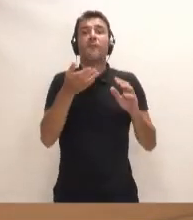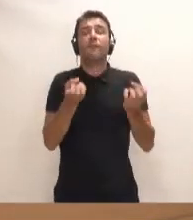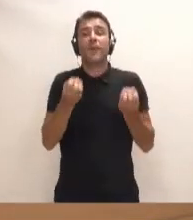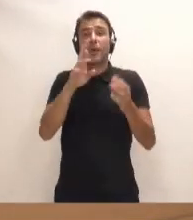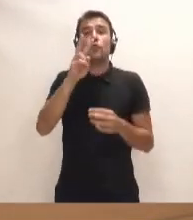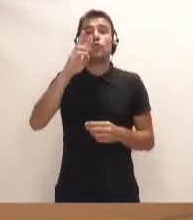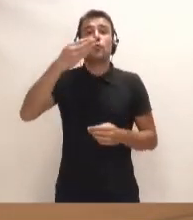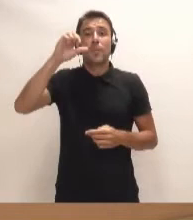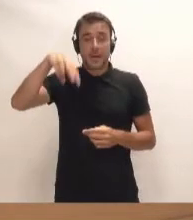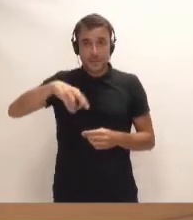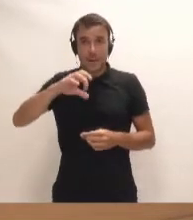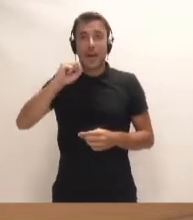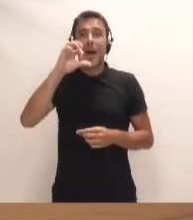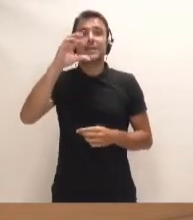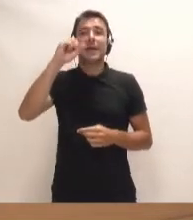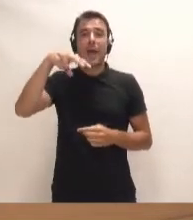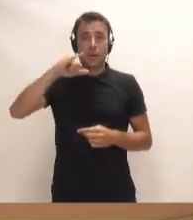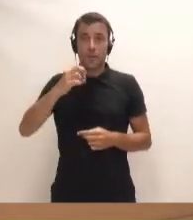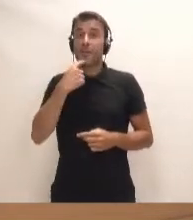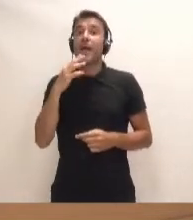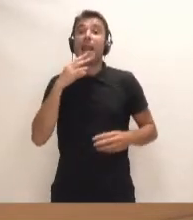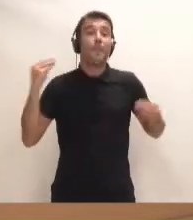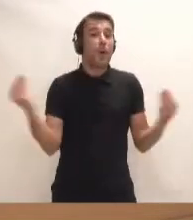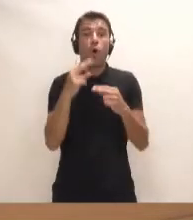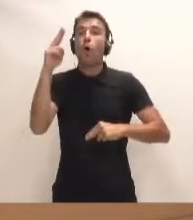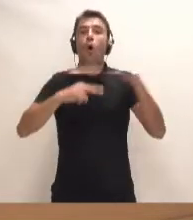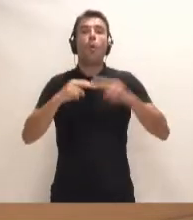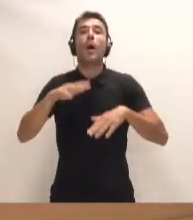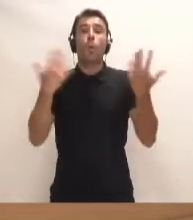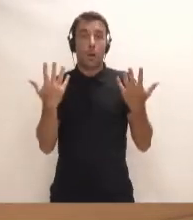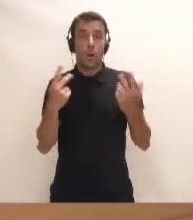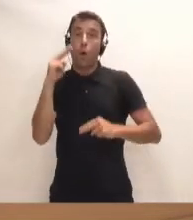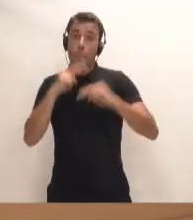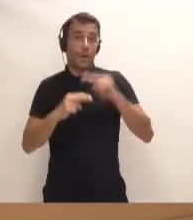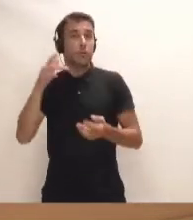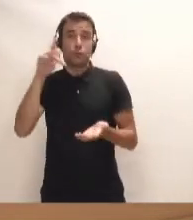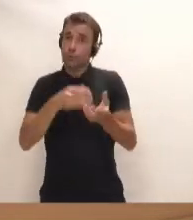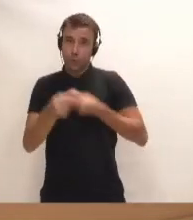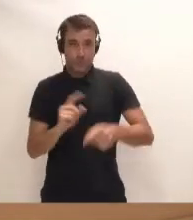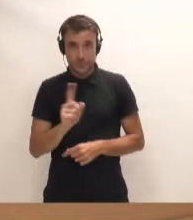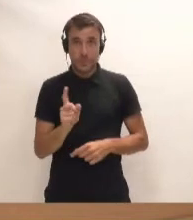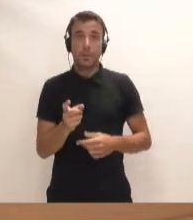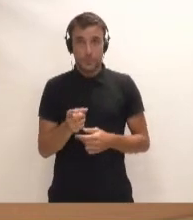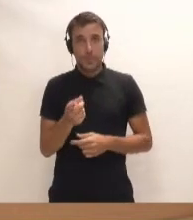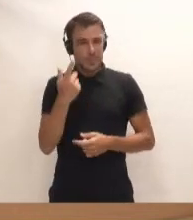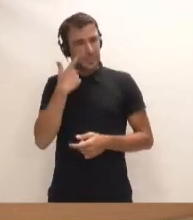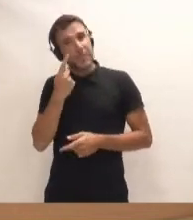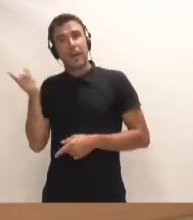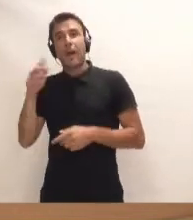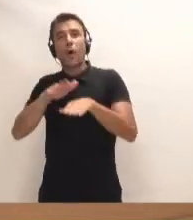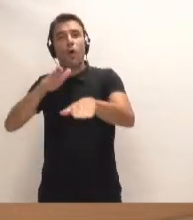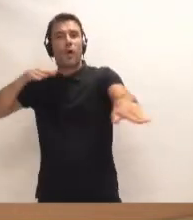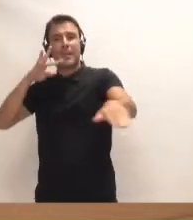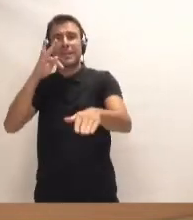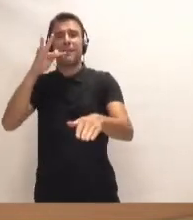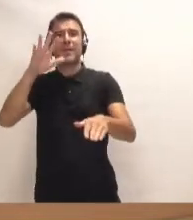que es la mejor obra es la que no se hace. Que le digamos esto a quienes están todos los días en las colas de la TF5, en las colas de la TF1,